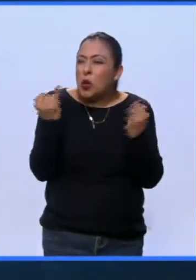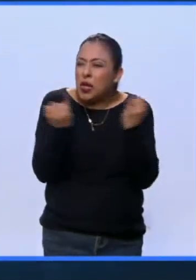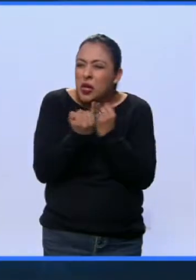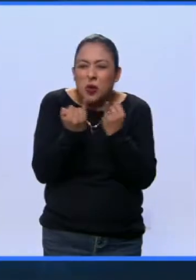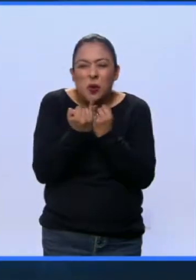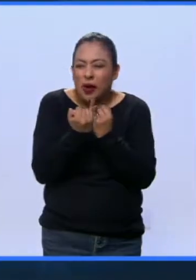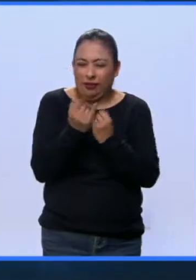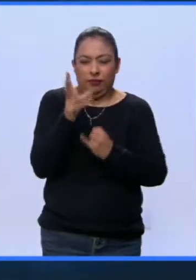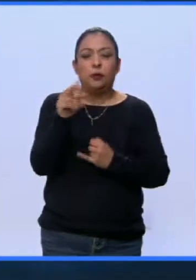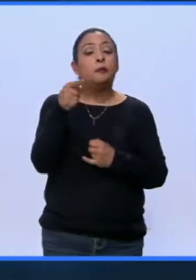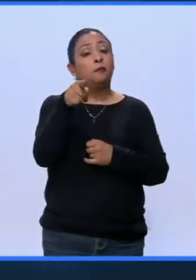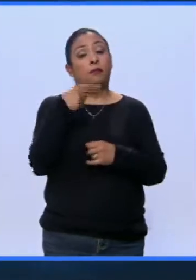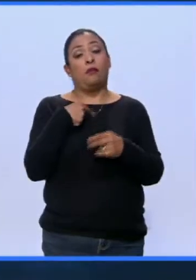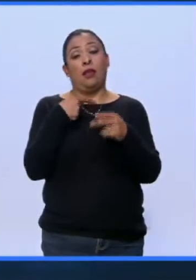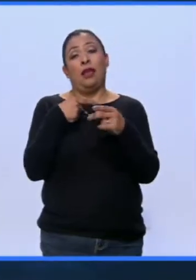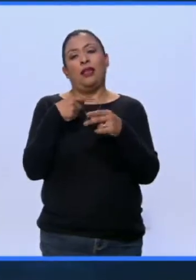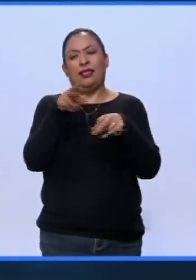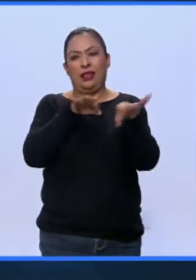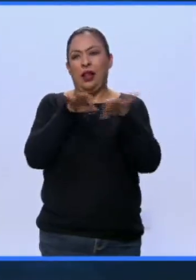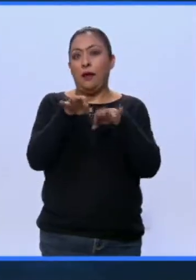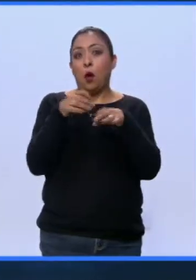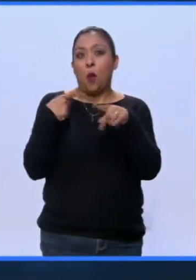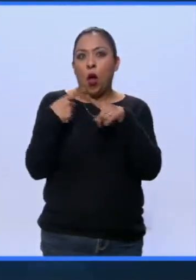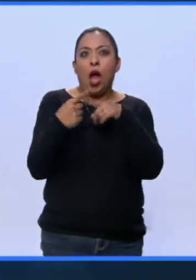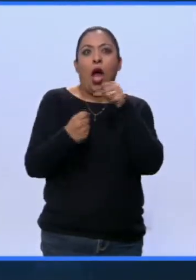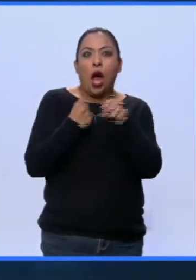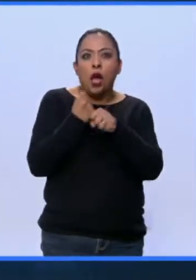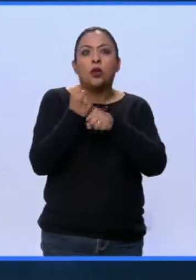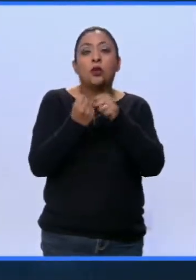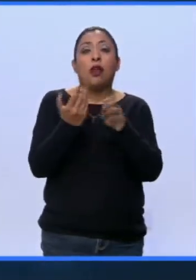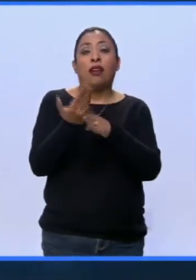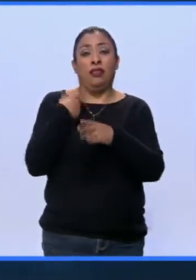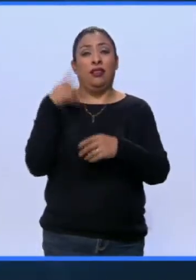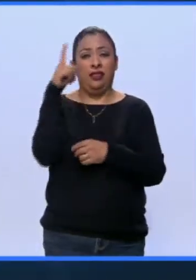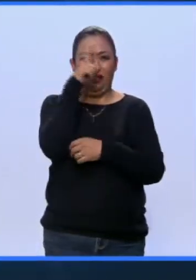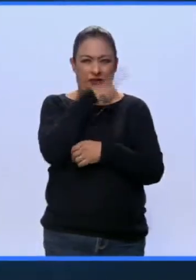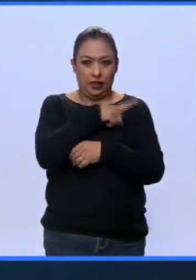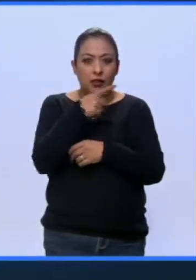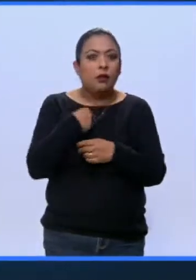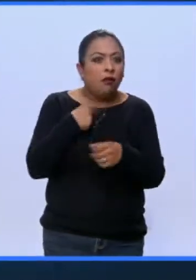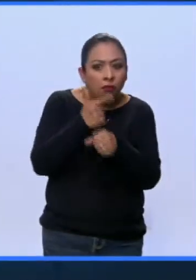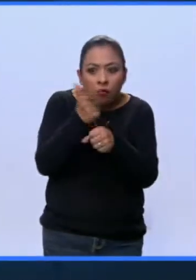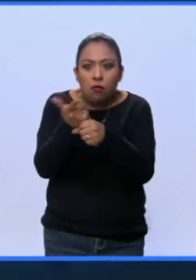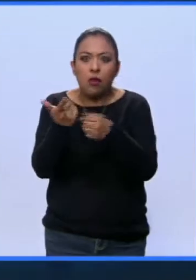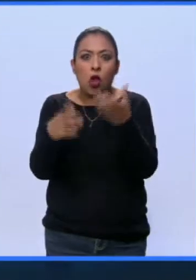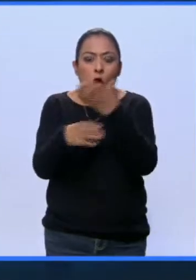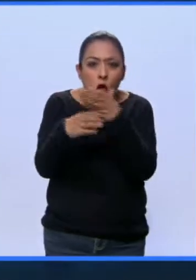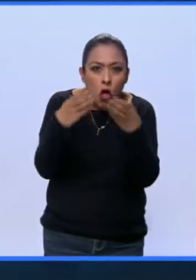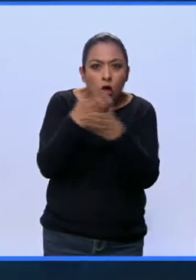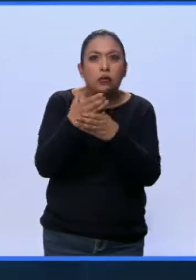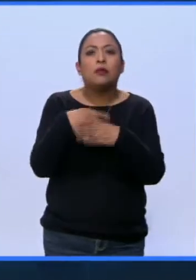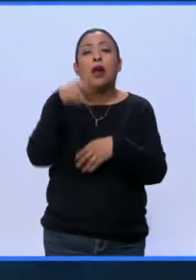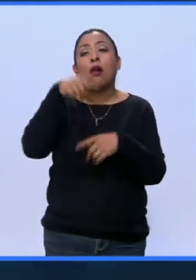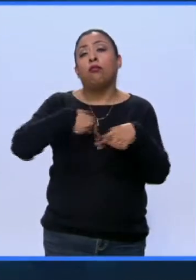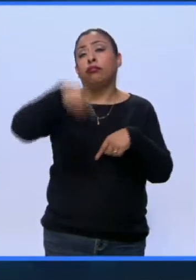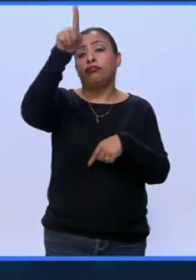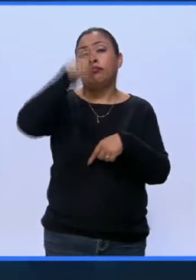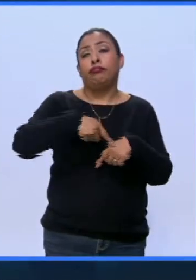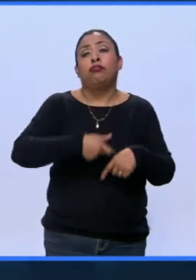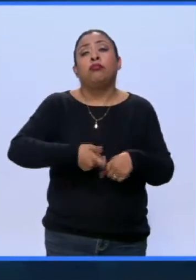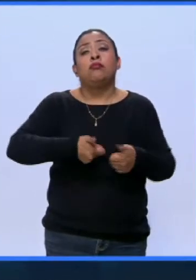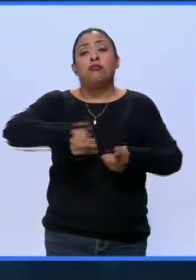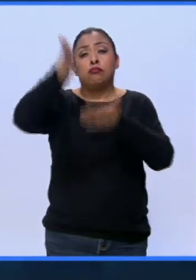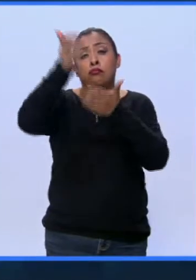años. Al principio era más difícil encontrar los productos. Ahora con esta apertura de las fronteras y con ida y vuelta de productos,